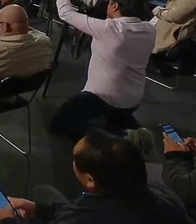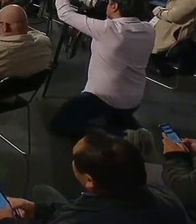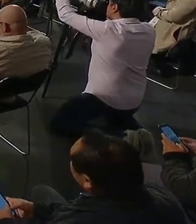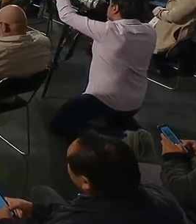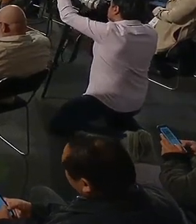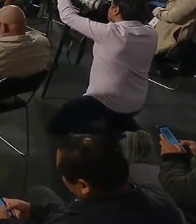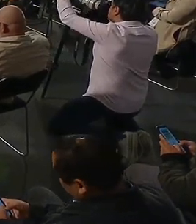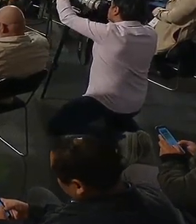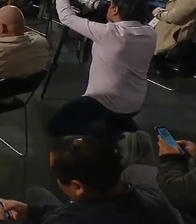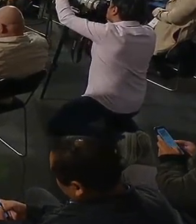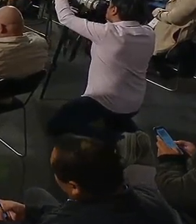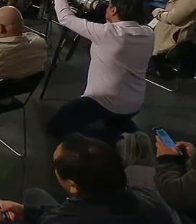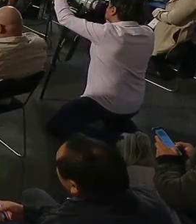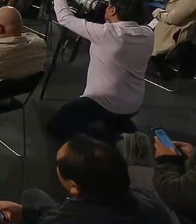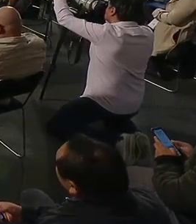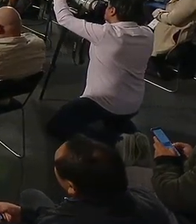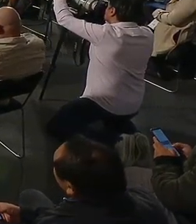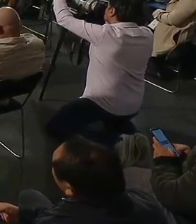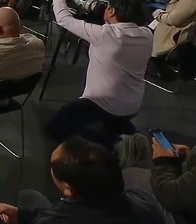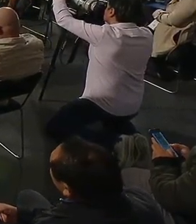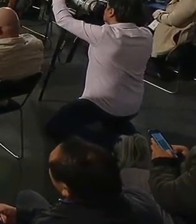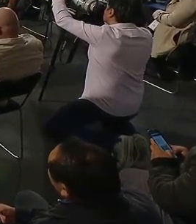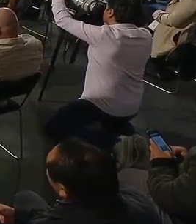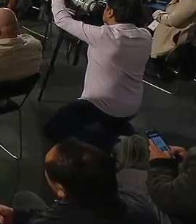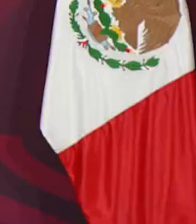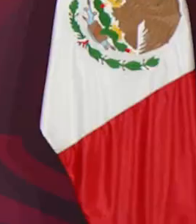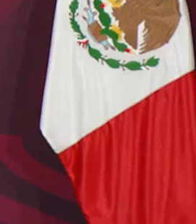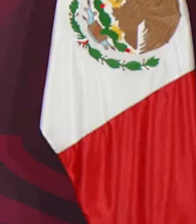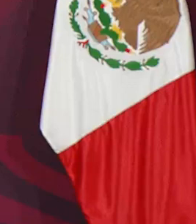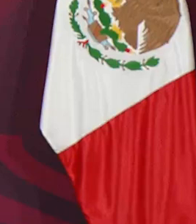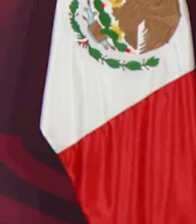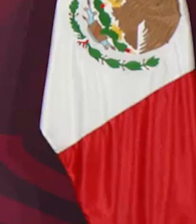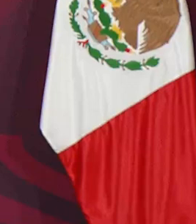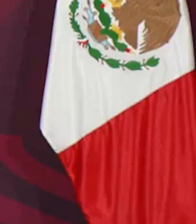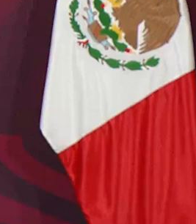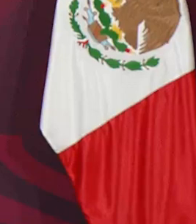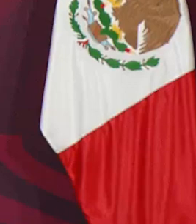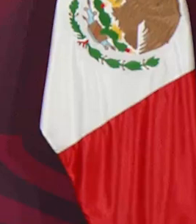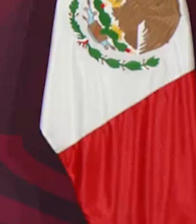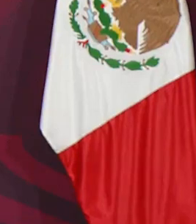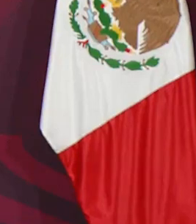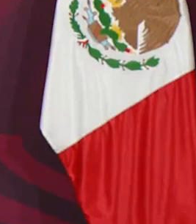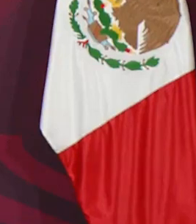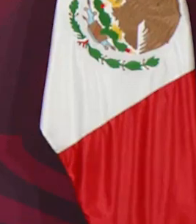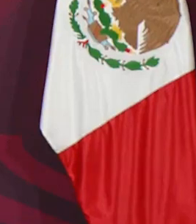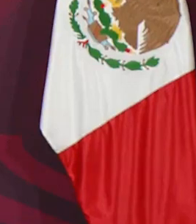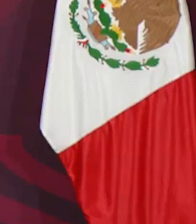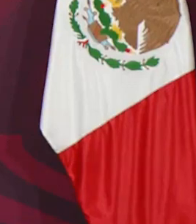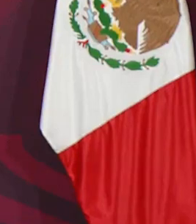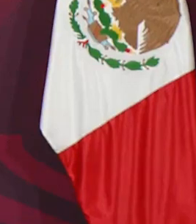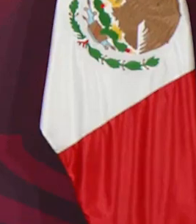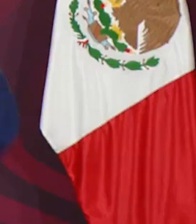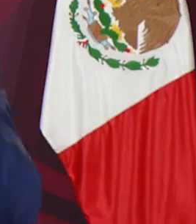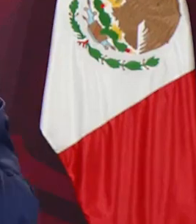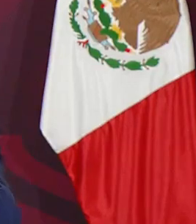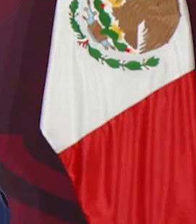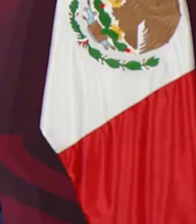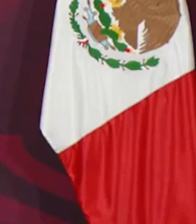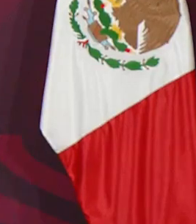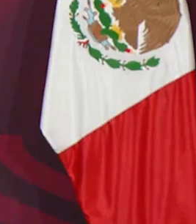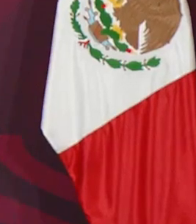Y bueno, ya vino el movimiento, el plan de allá de